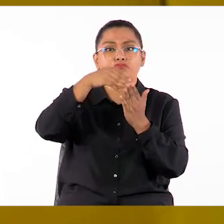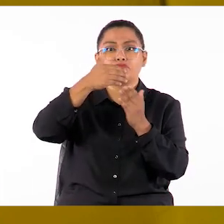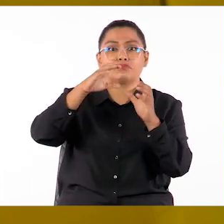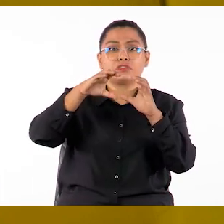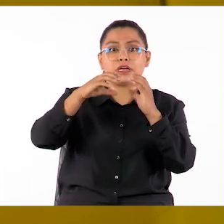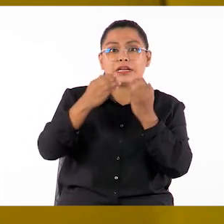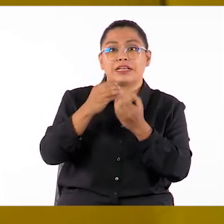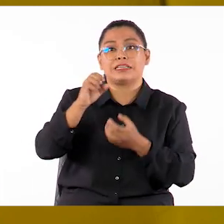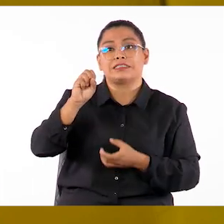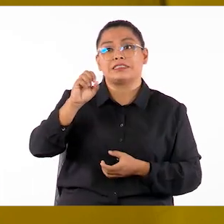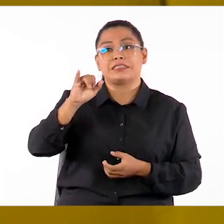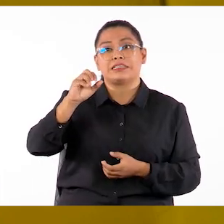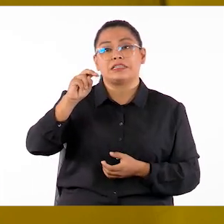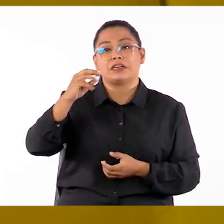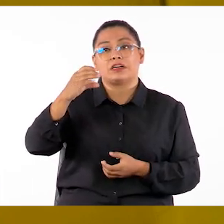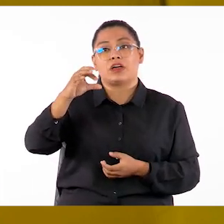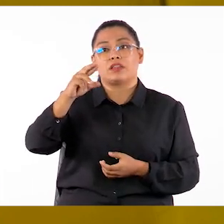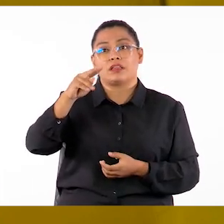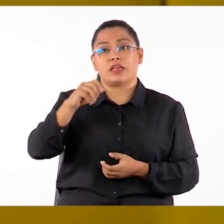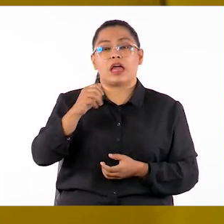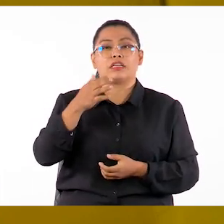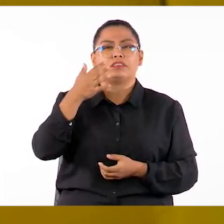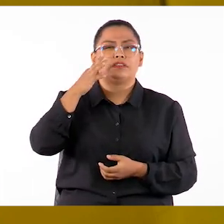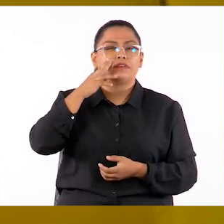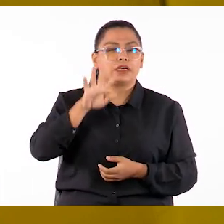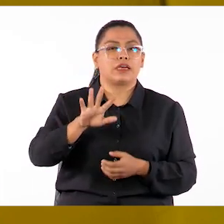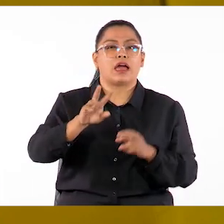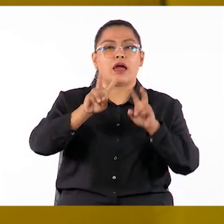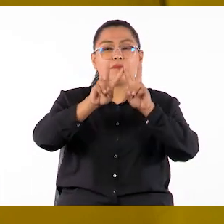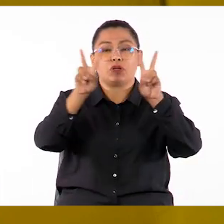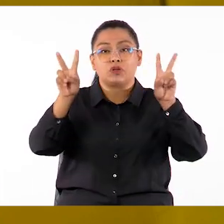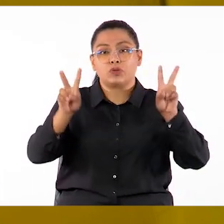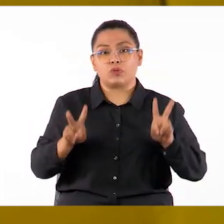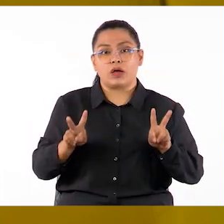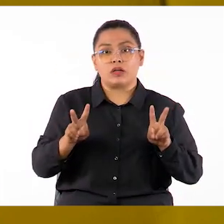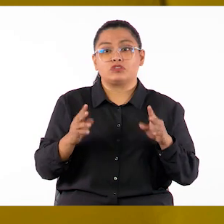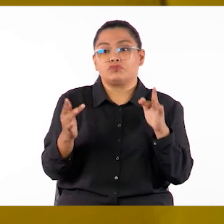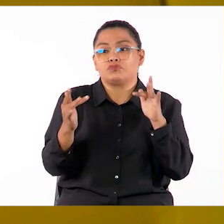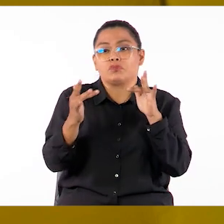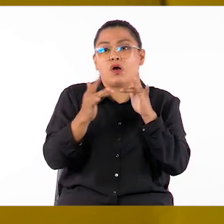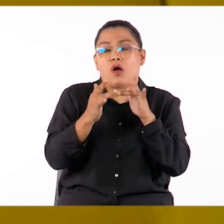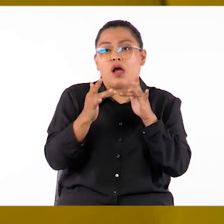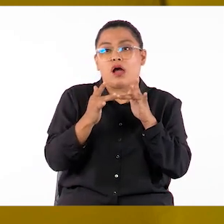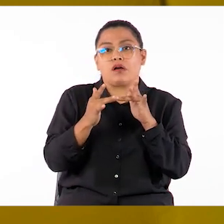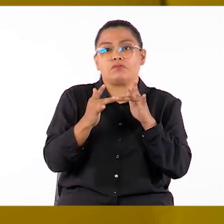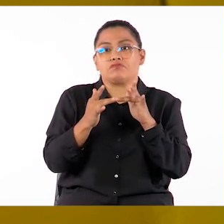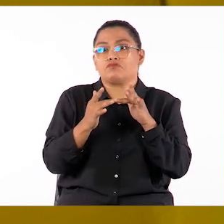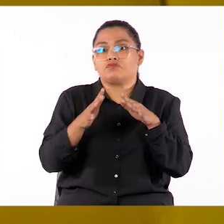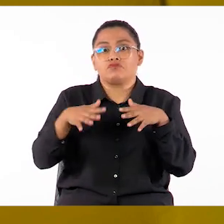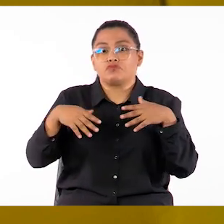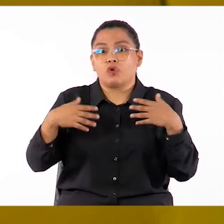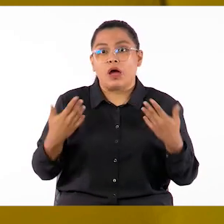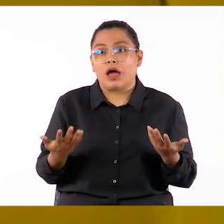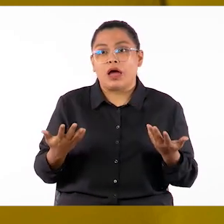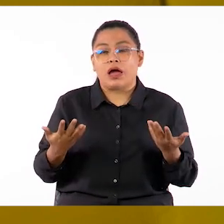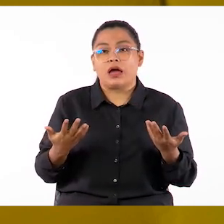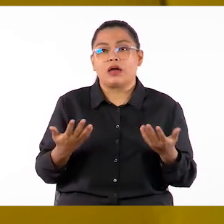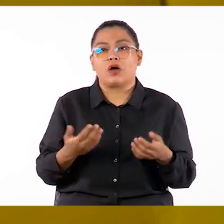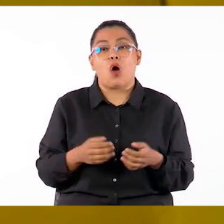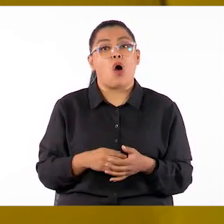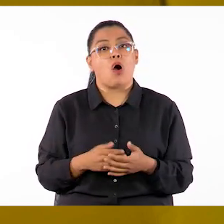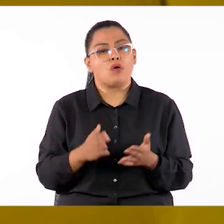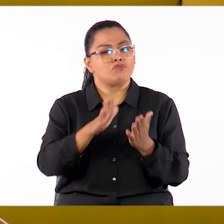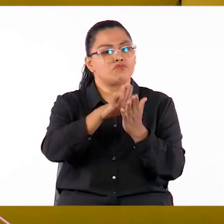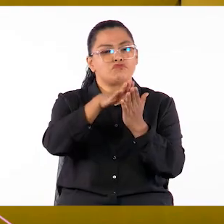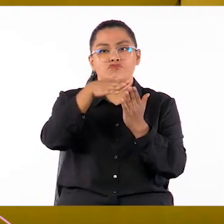si no tiene buena conexión. Si no tiene claro para qué. Si no hizo una buena planificación.